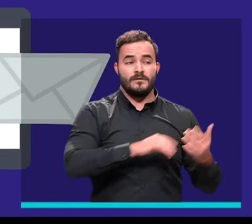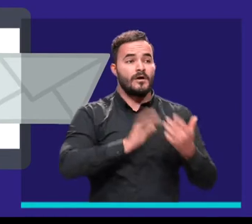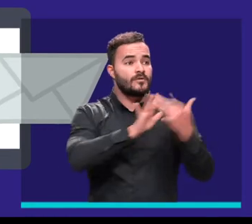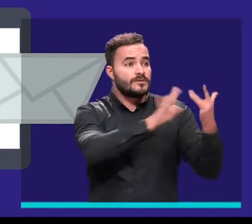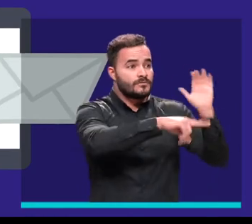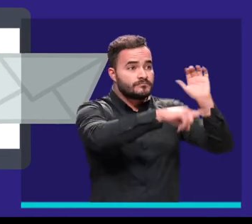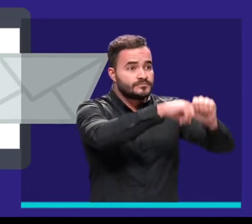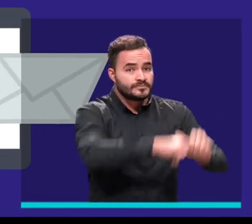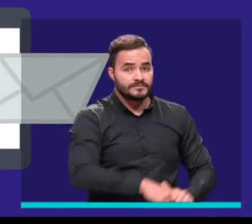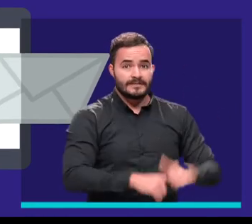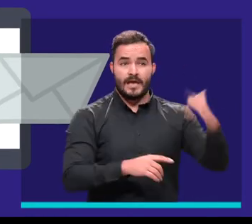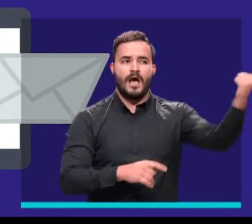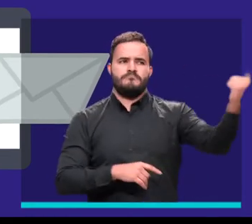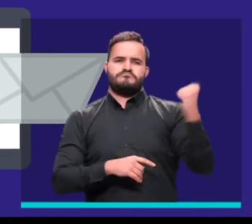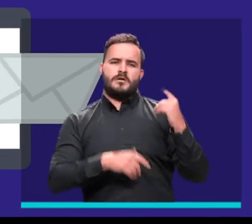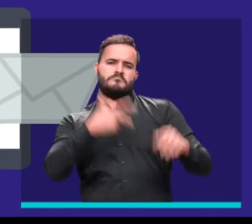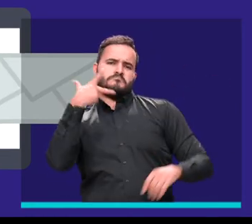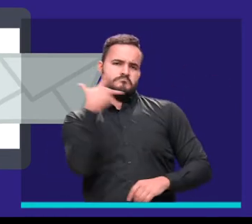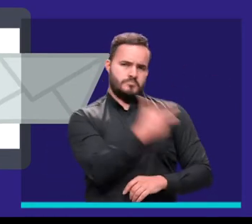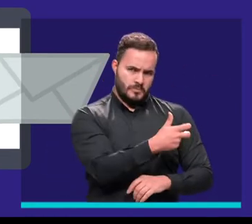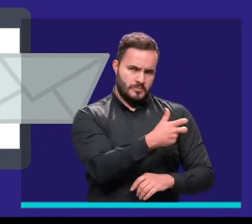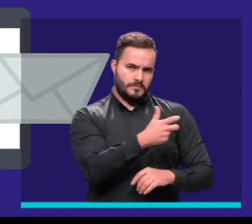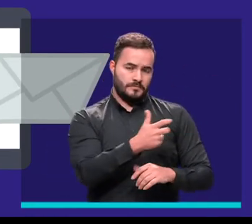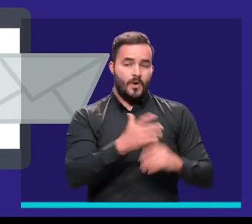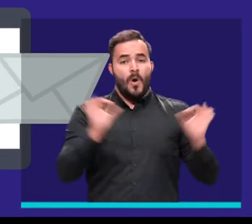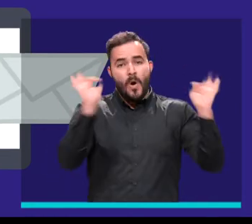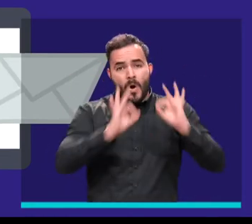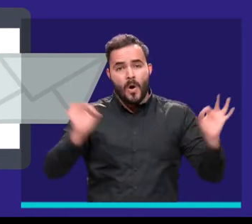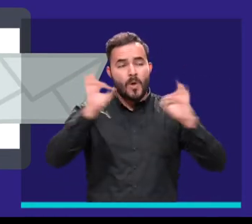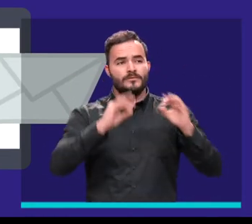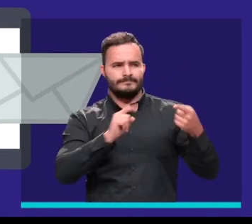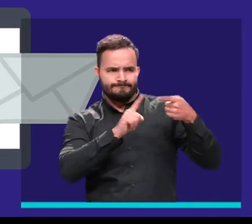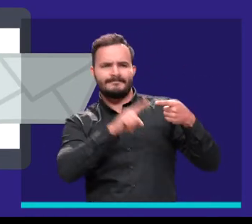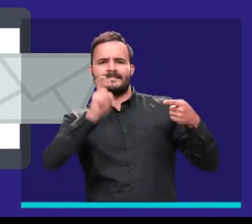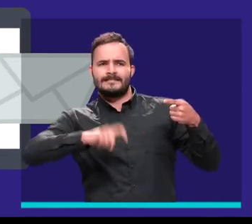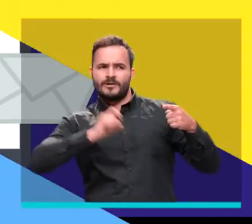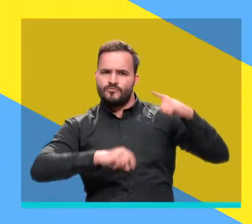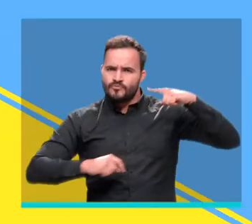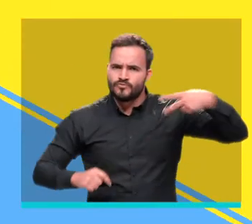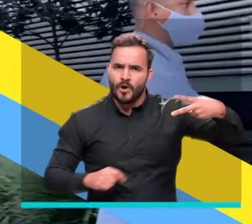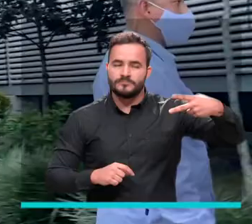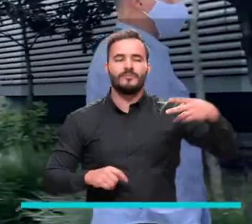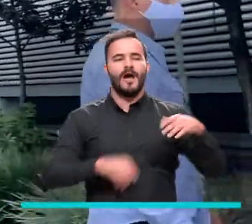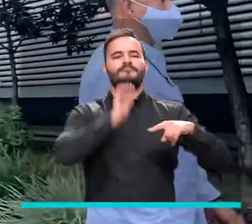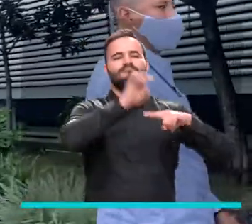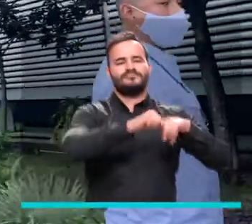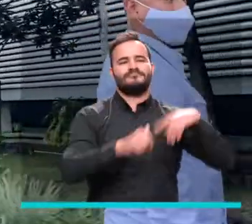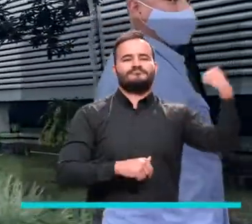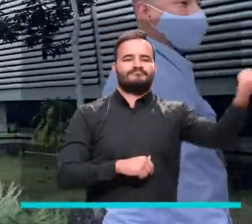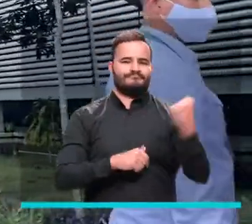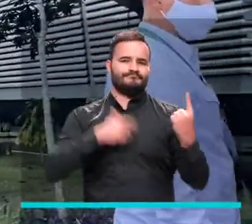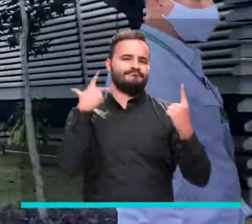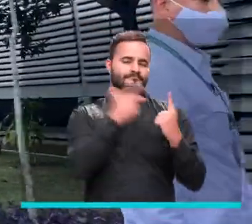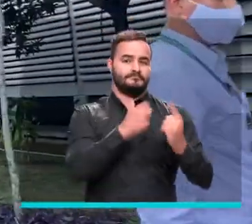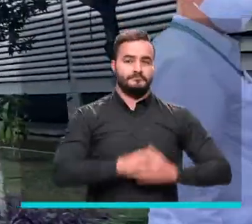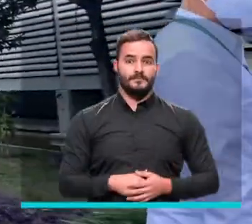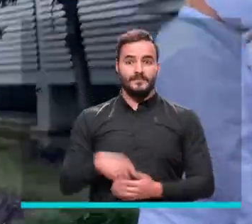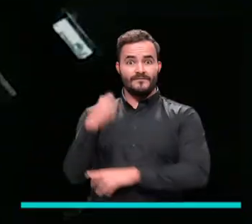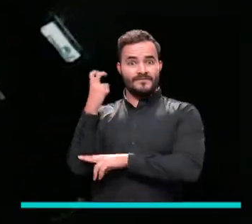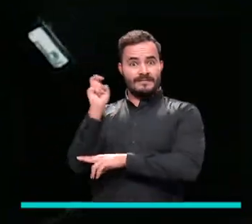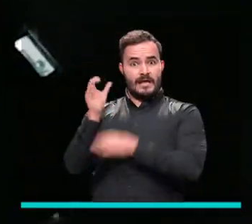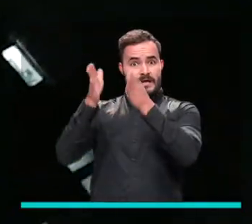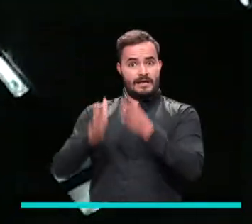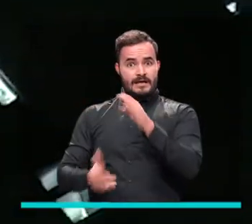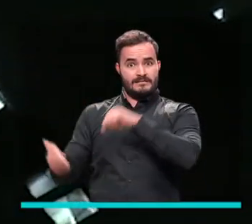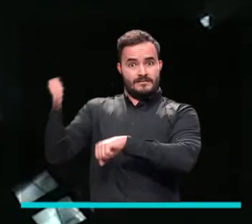dosis y en caso de que se requiera, se programa cita de segunda dosis. El Fiscal General de la Nación destacó